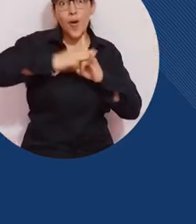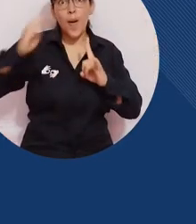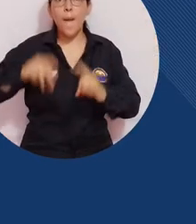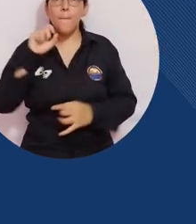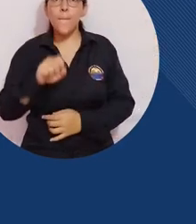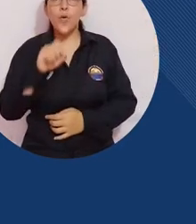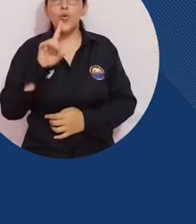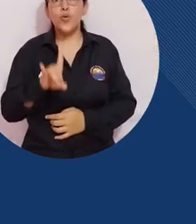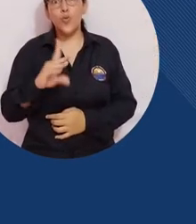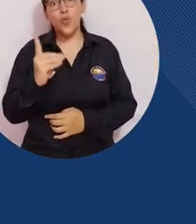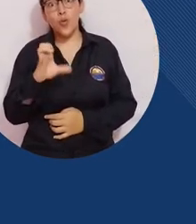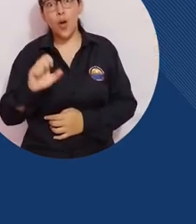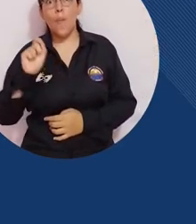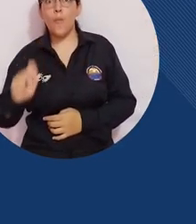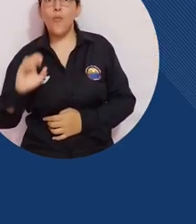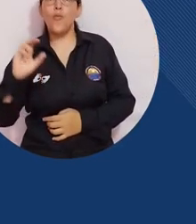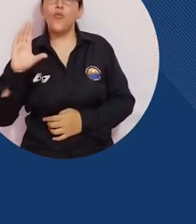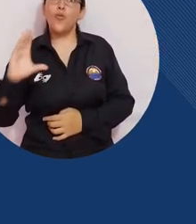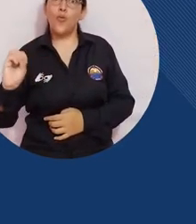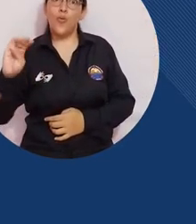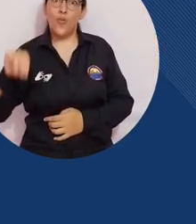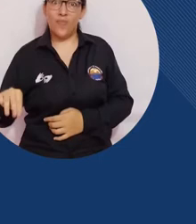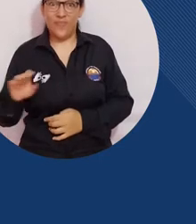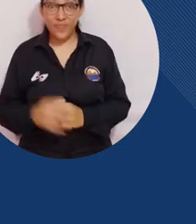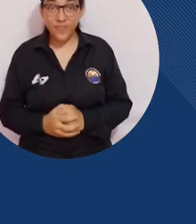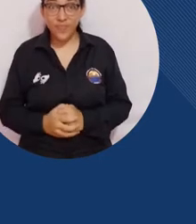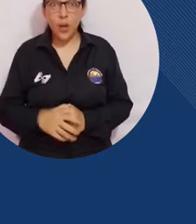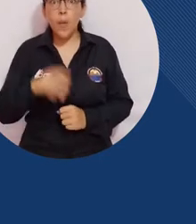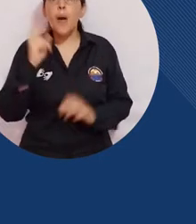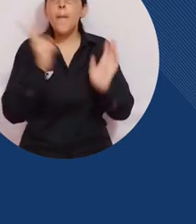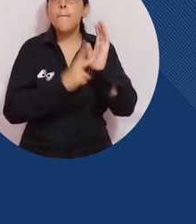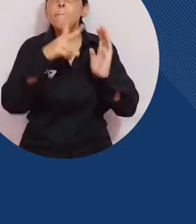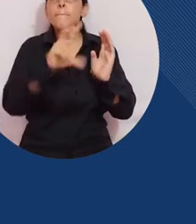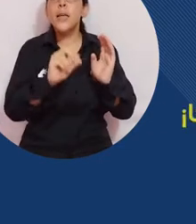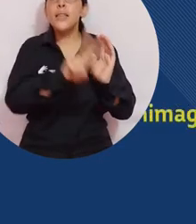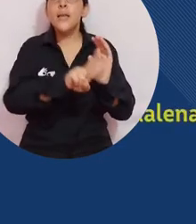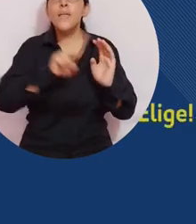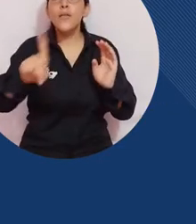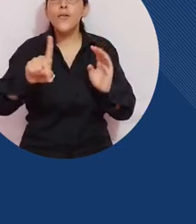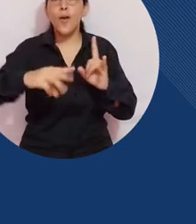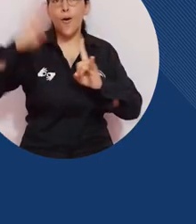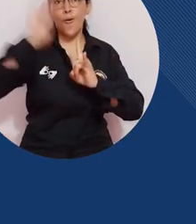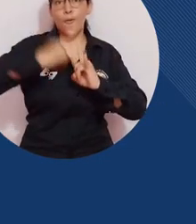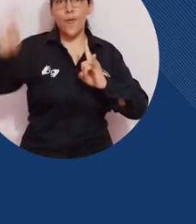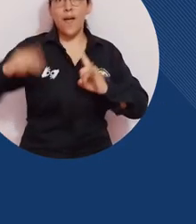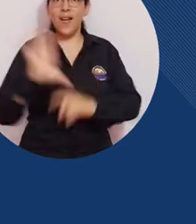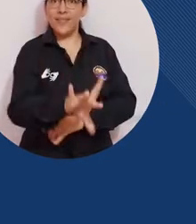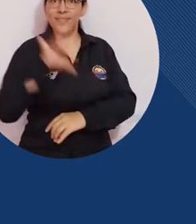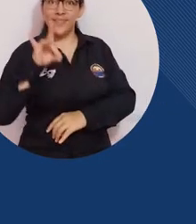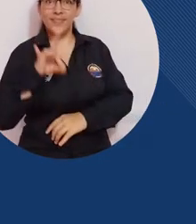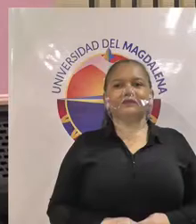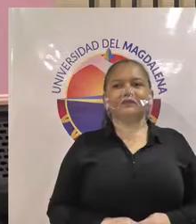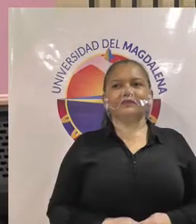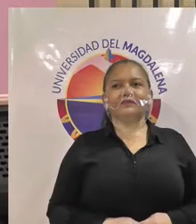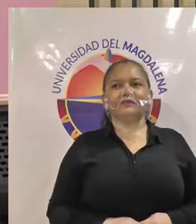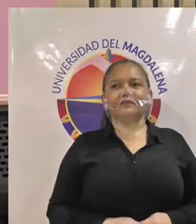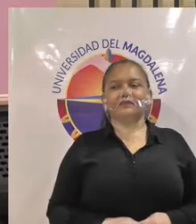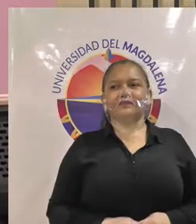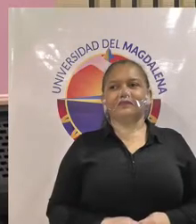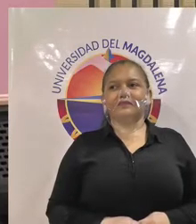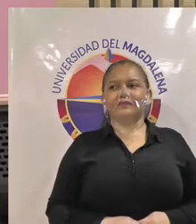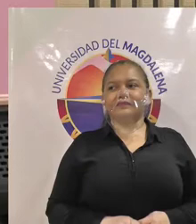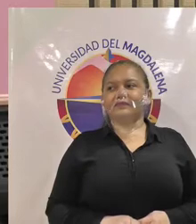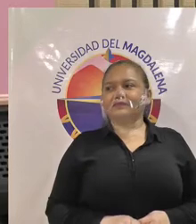unimagdalena punto udea punto edu punto ceo porque en el 2021 unimagdalena elige elige